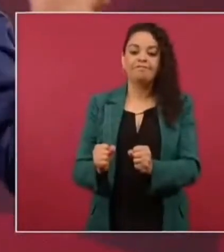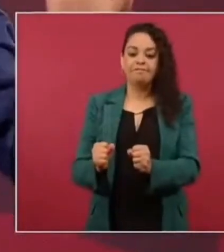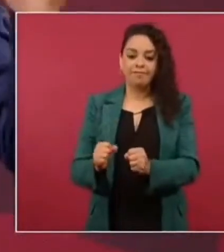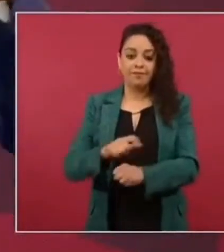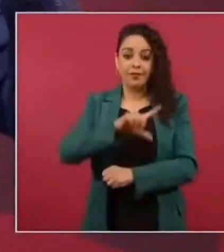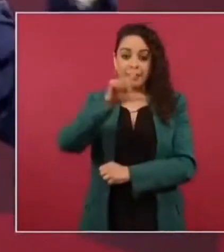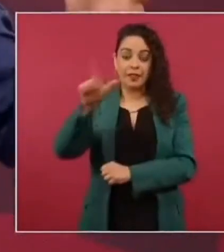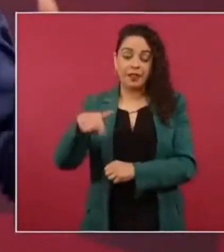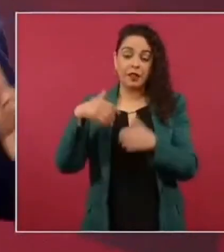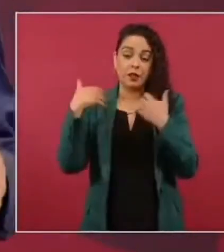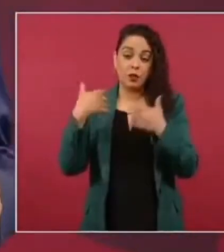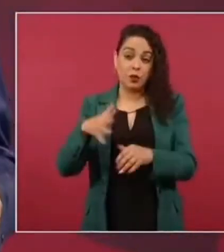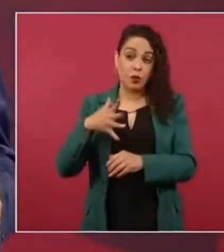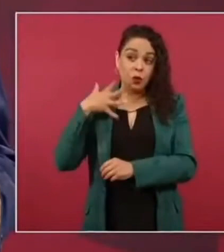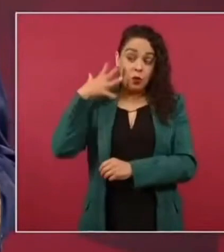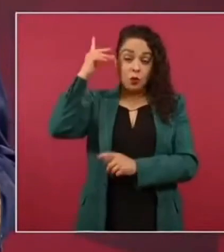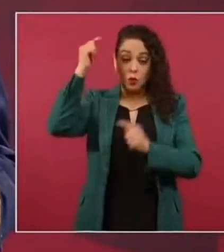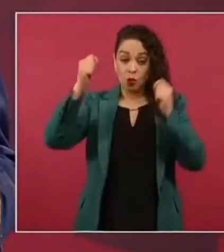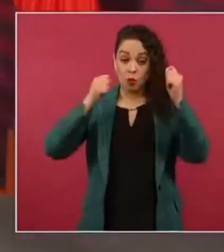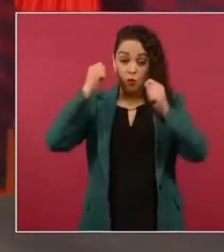paraíso todo el sureste